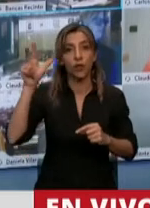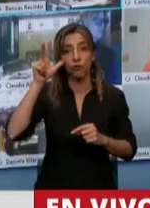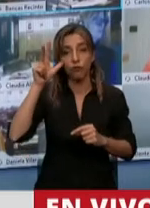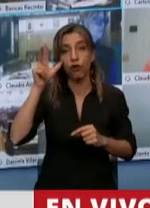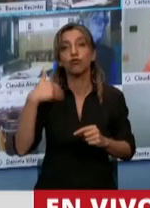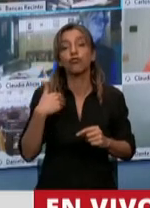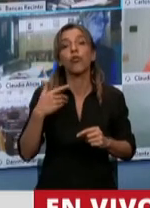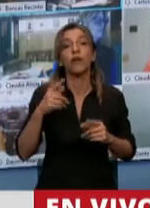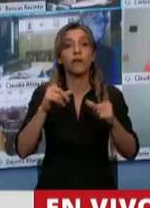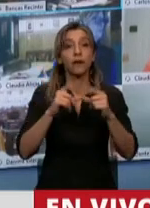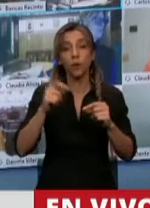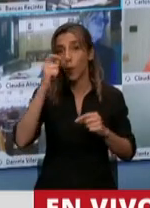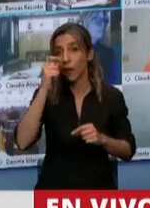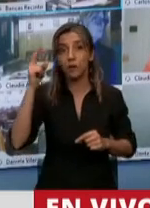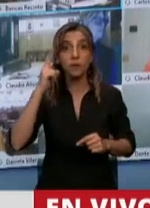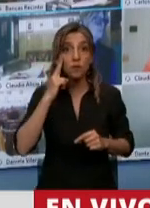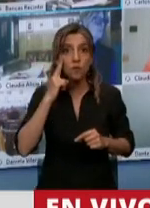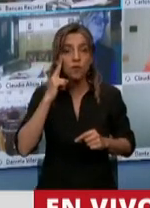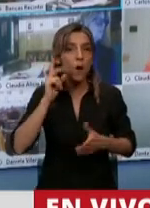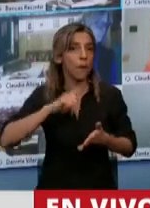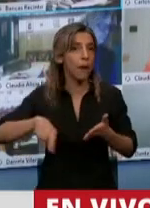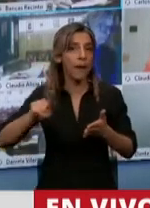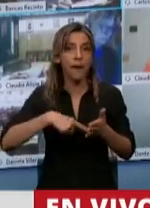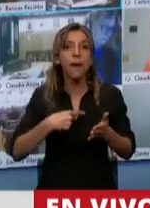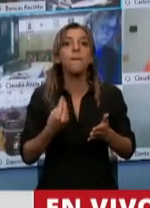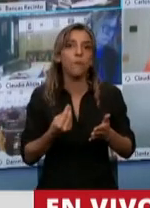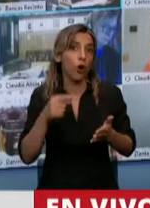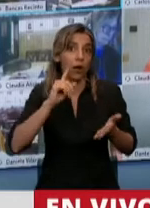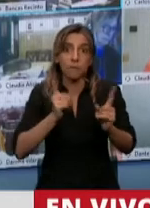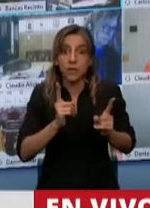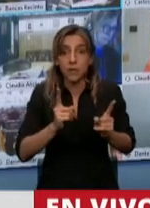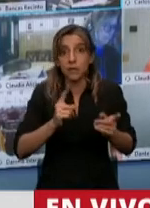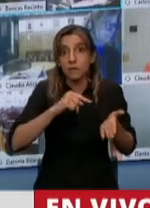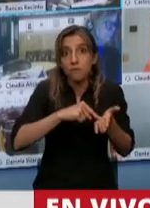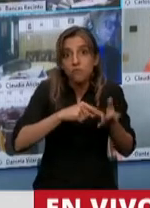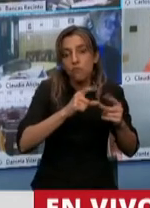el artículo 29, que deroga el artículo 40 de la Ley de Defensa del Consumidor.